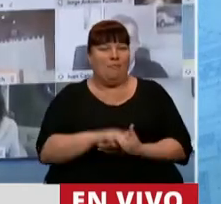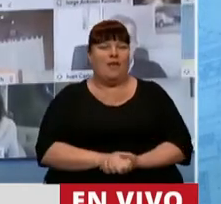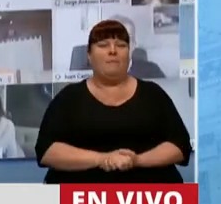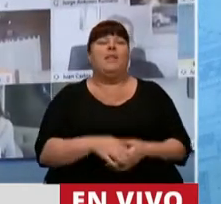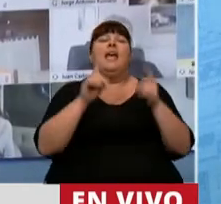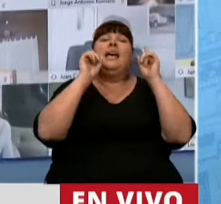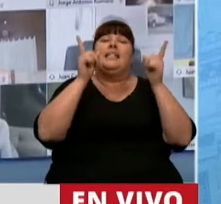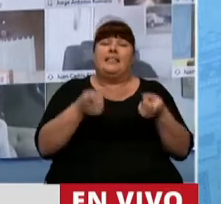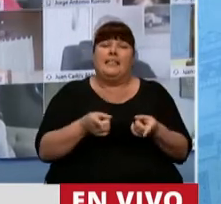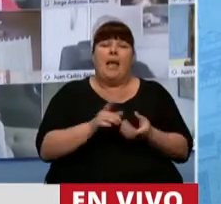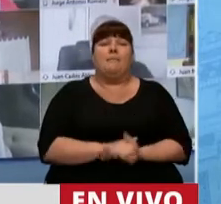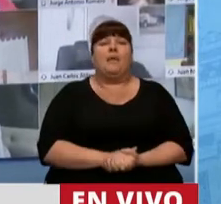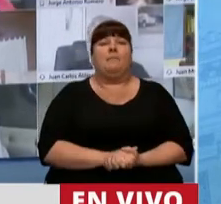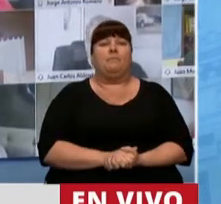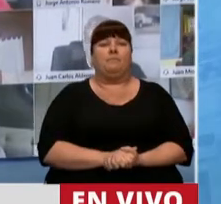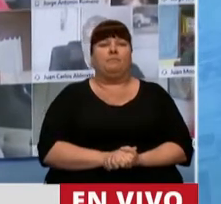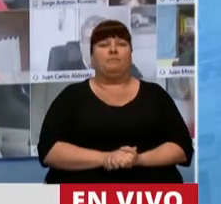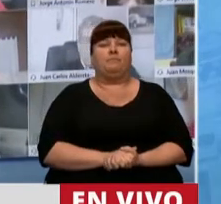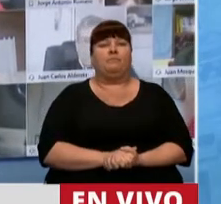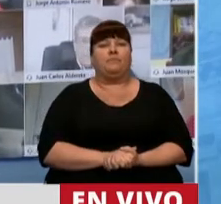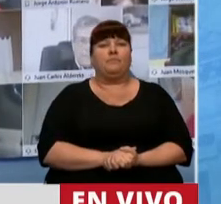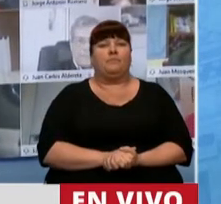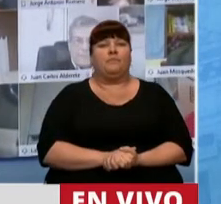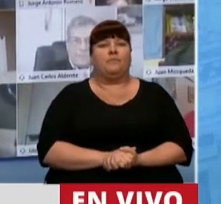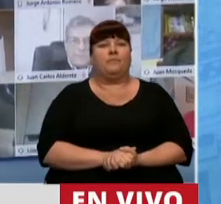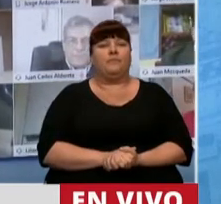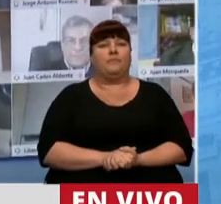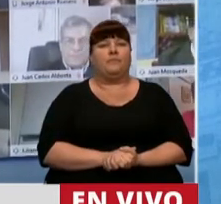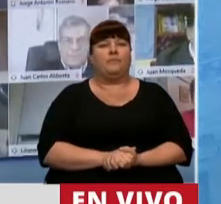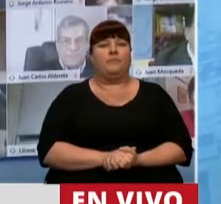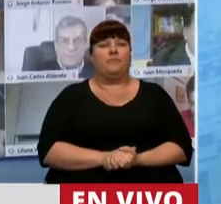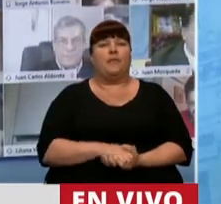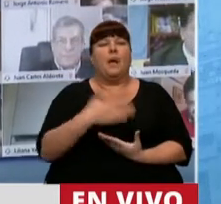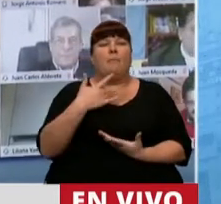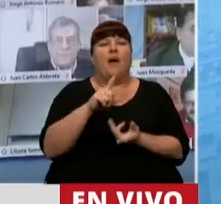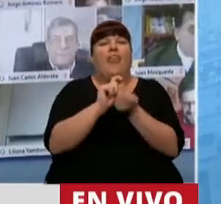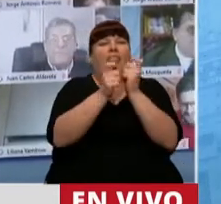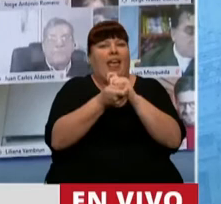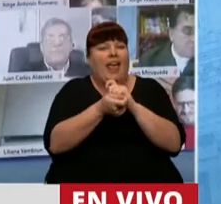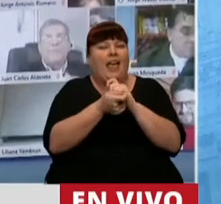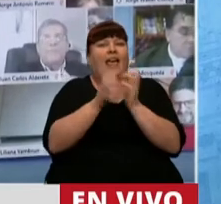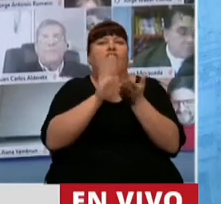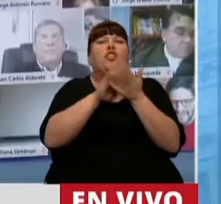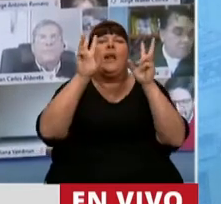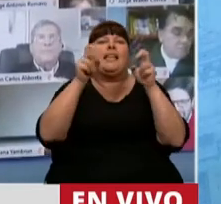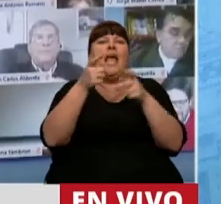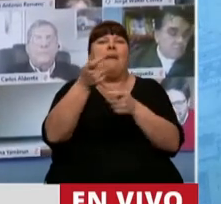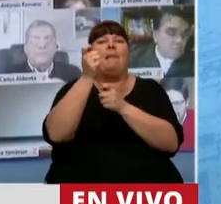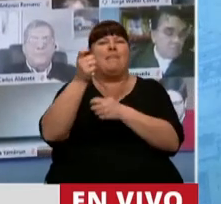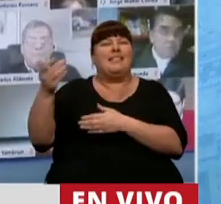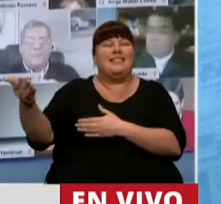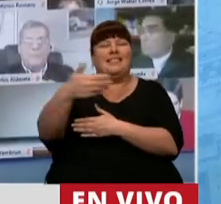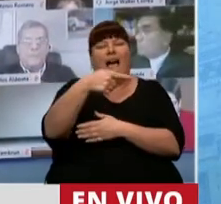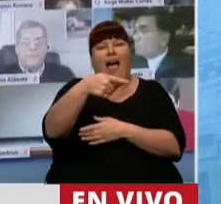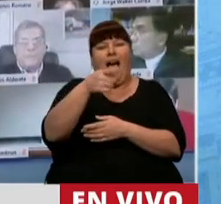como también poder reformar lo que es la cuestión de la pesca ilegal